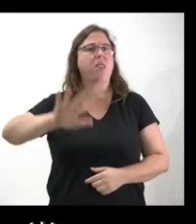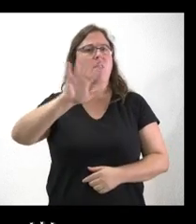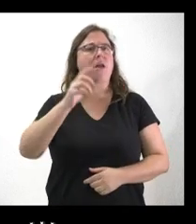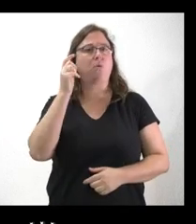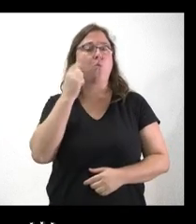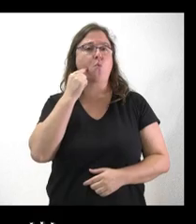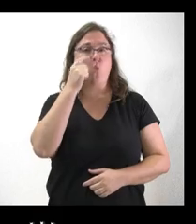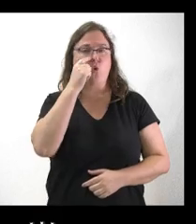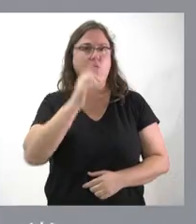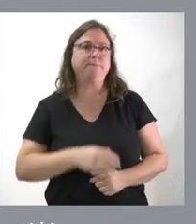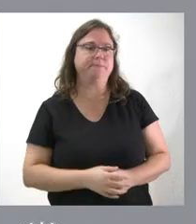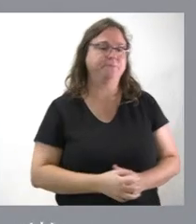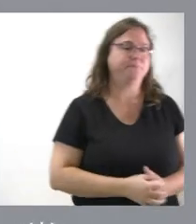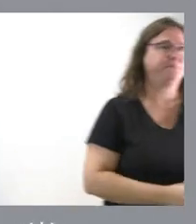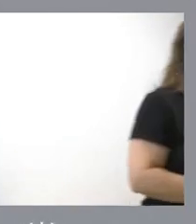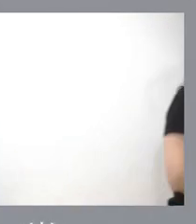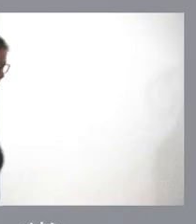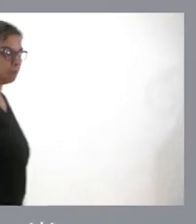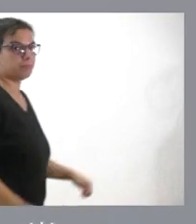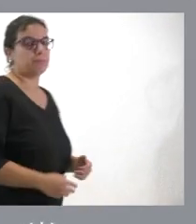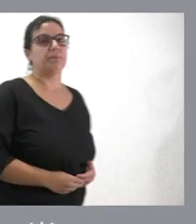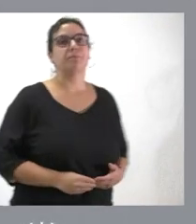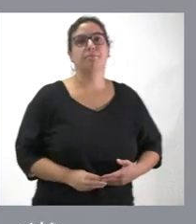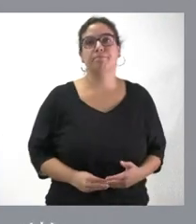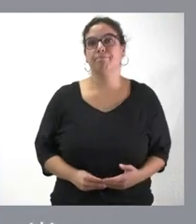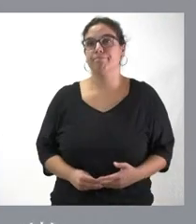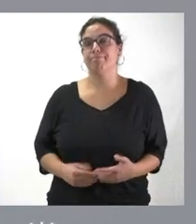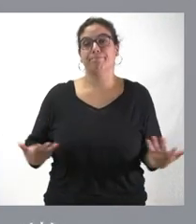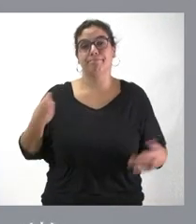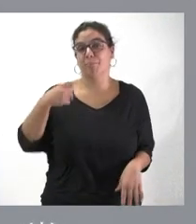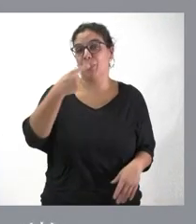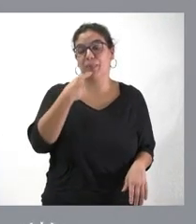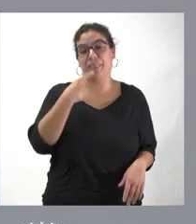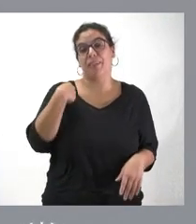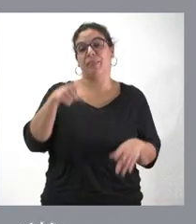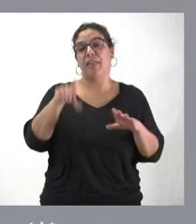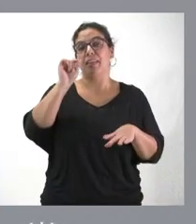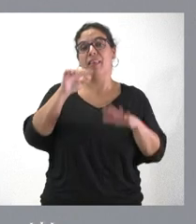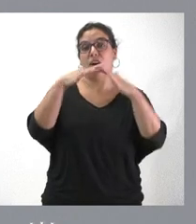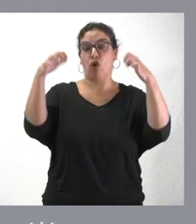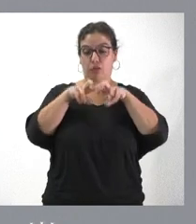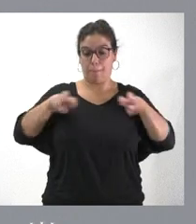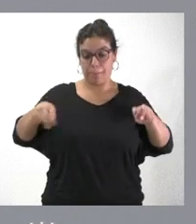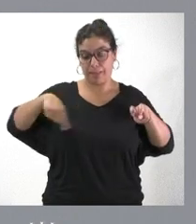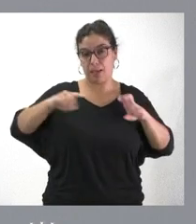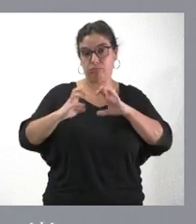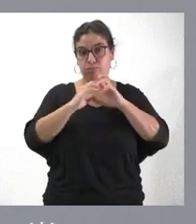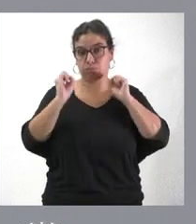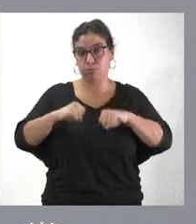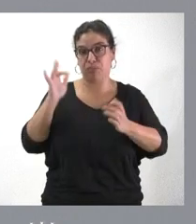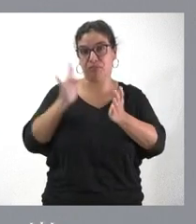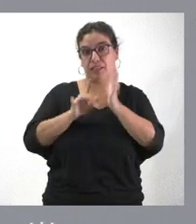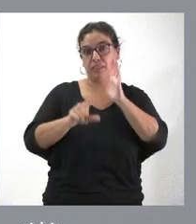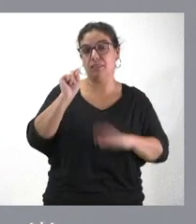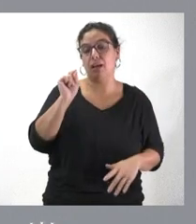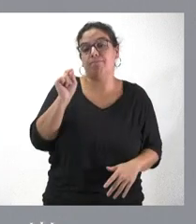junio. Pues, como usted bien dice, lo tiene que decidir la Mesa de las Cortes. Será la Mesa de las Cortes la que lo establezca